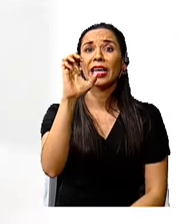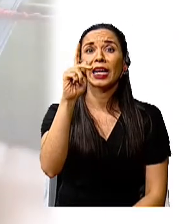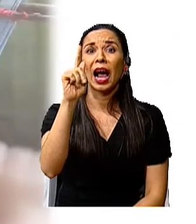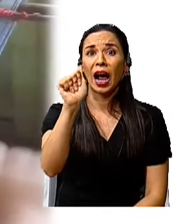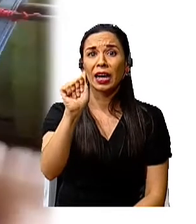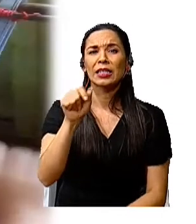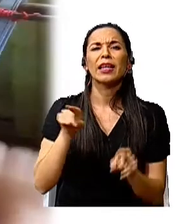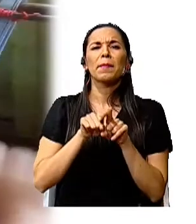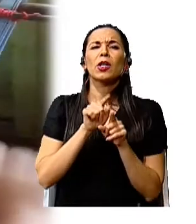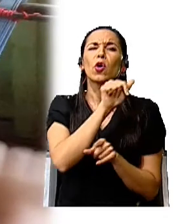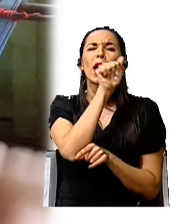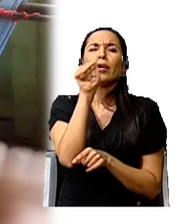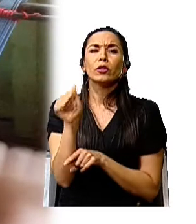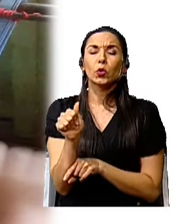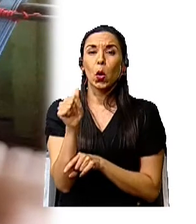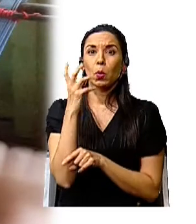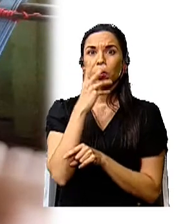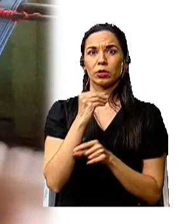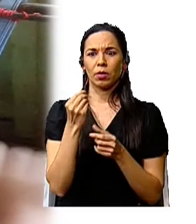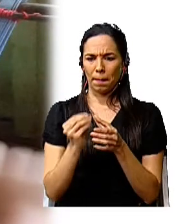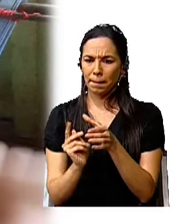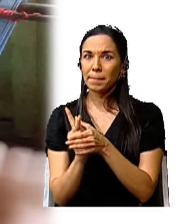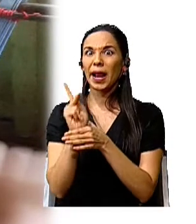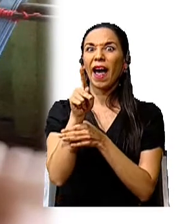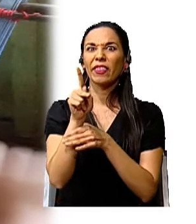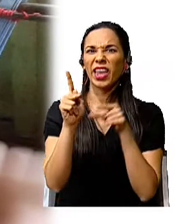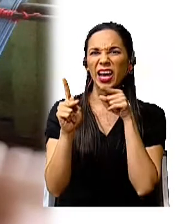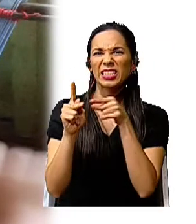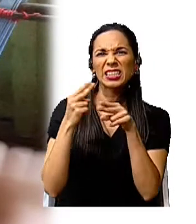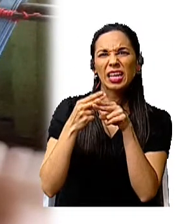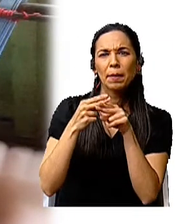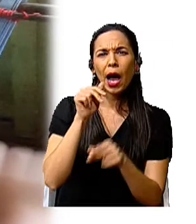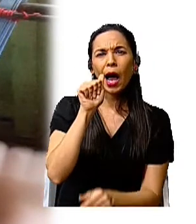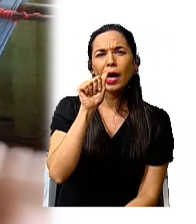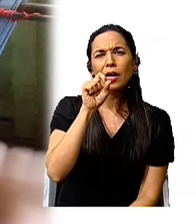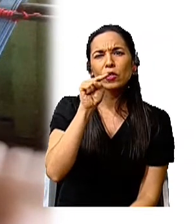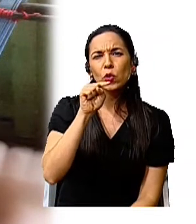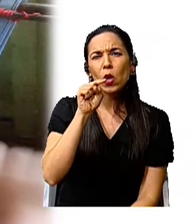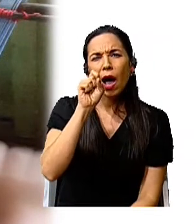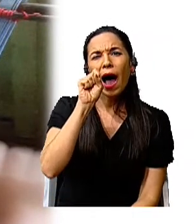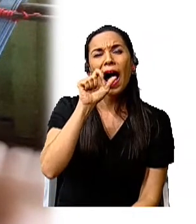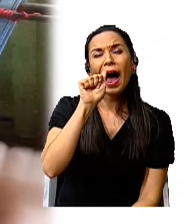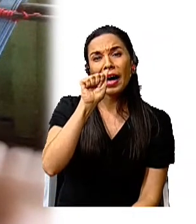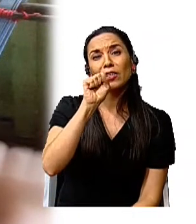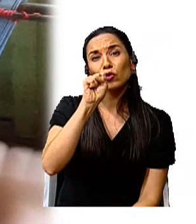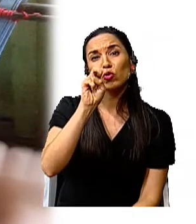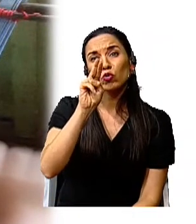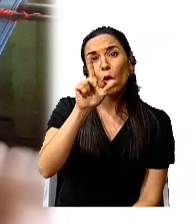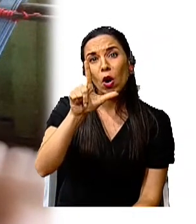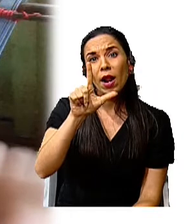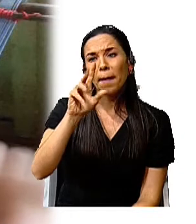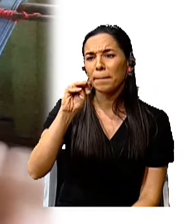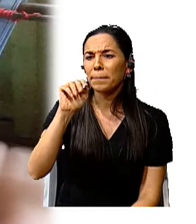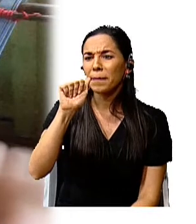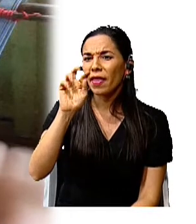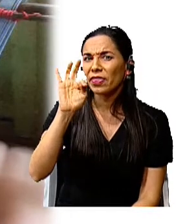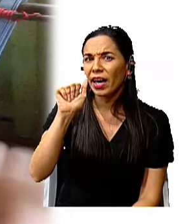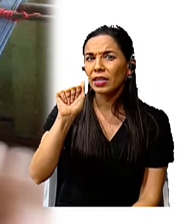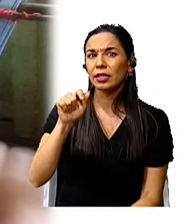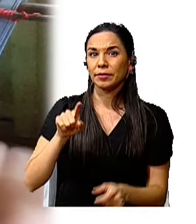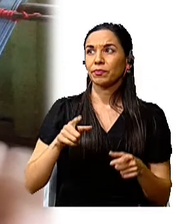particular con una planta que se llama azul de mata. Eso se llama telar de